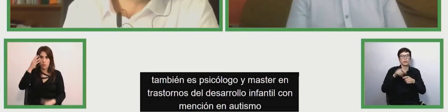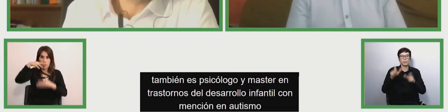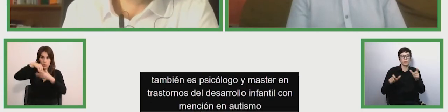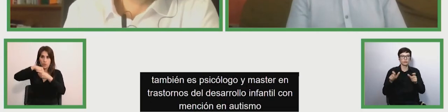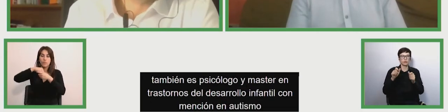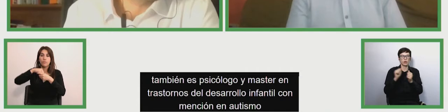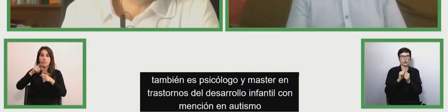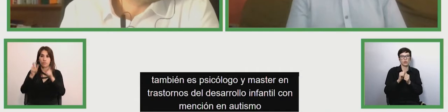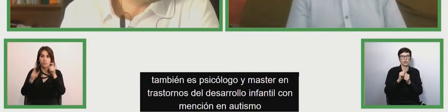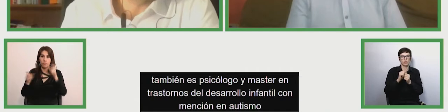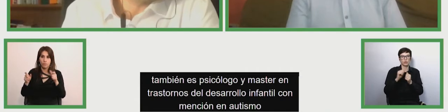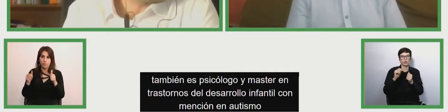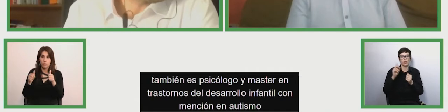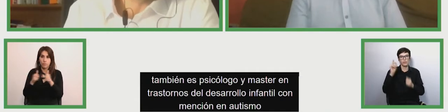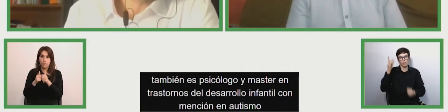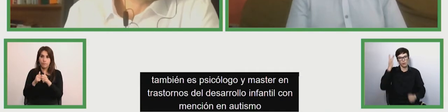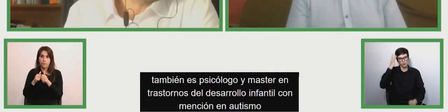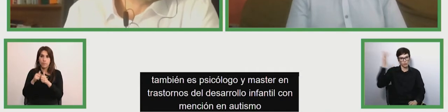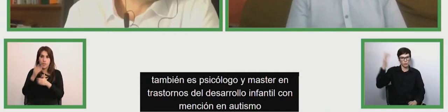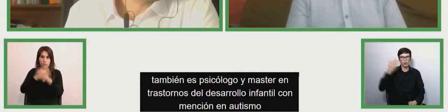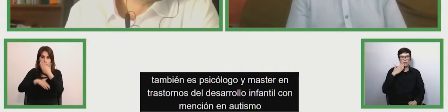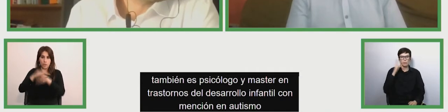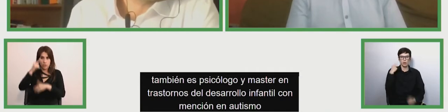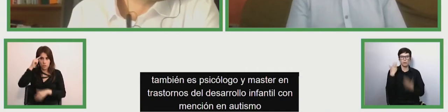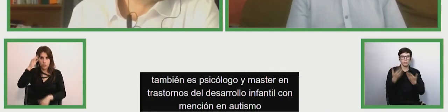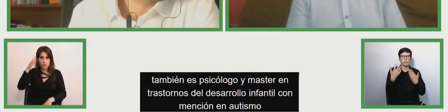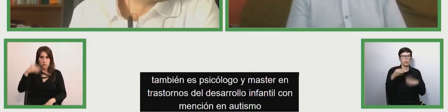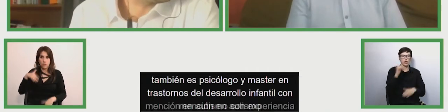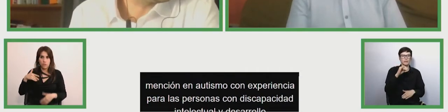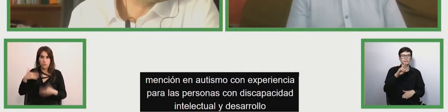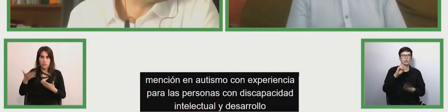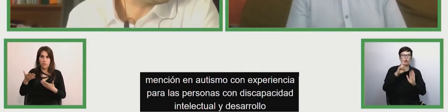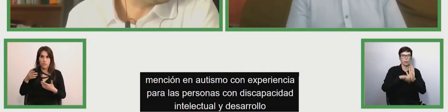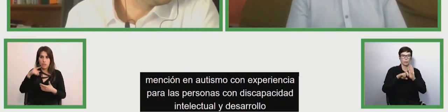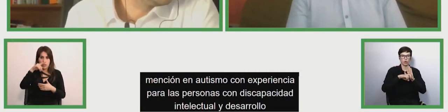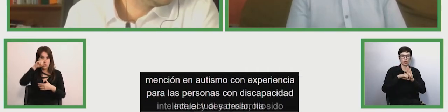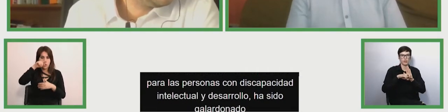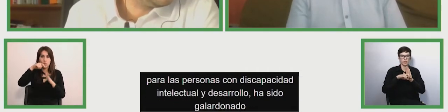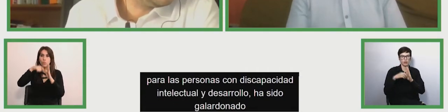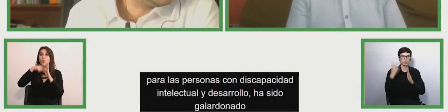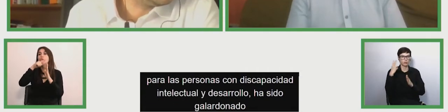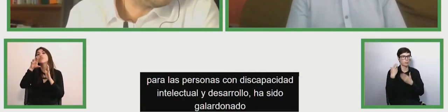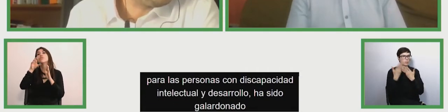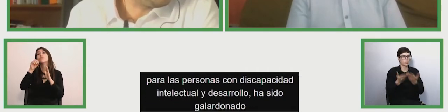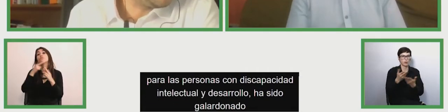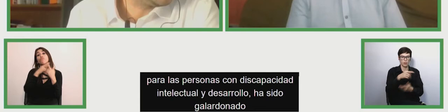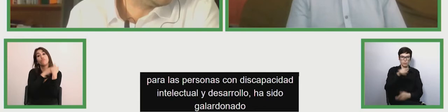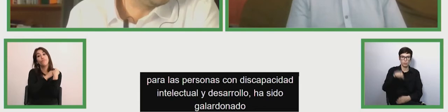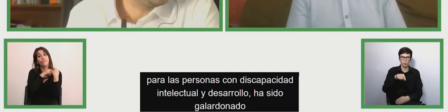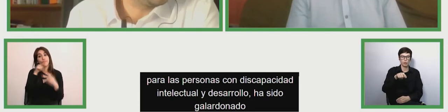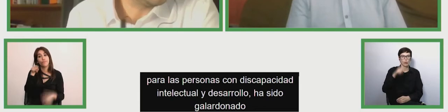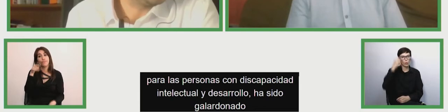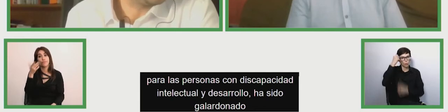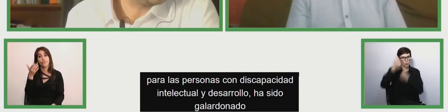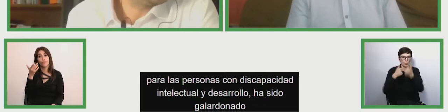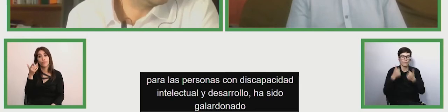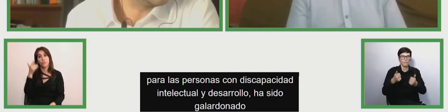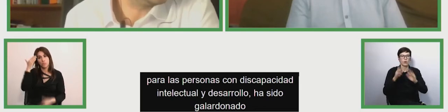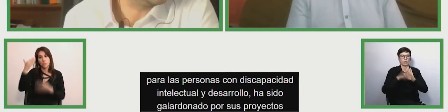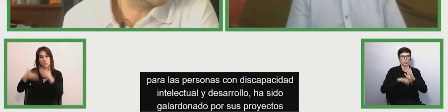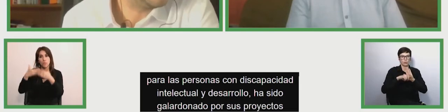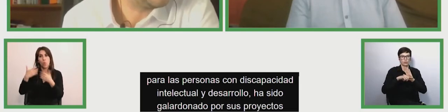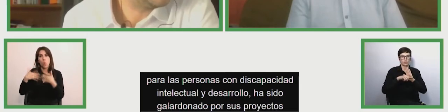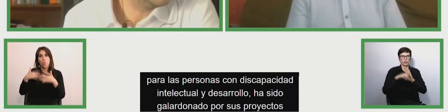Ha sido galardonado con los premios de Zero Project y NOS por sus proyectos para esta población. Cuenta con varias